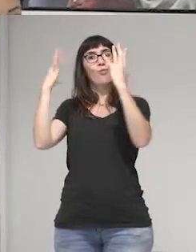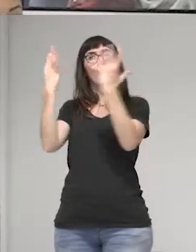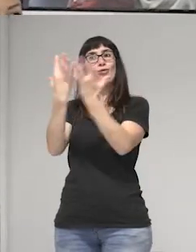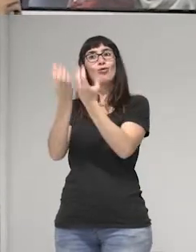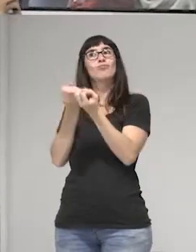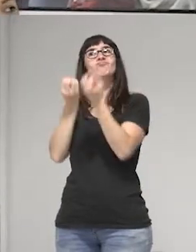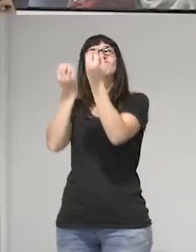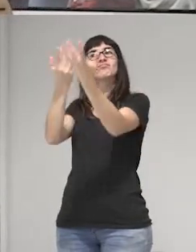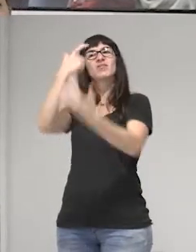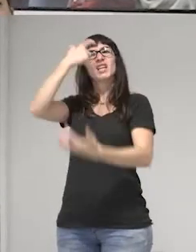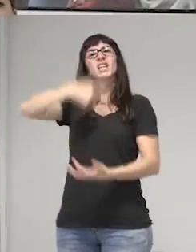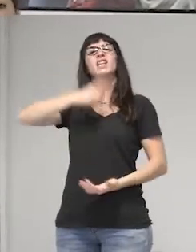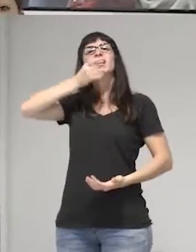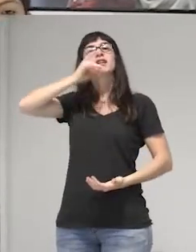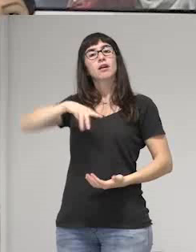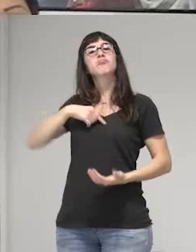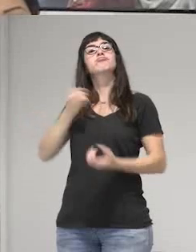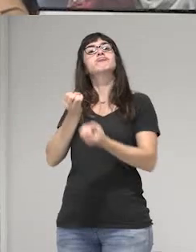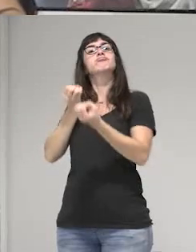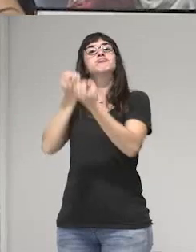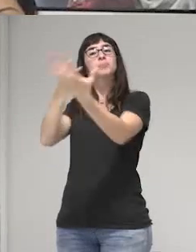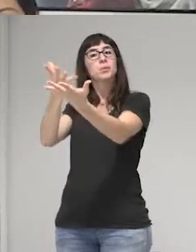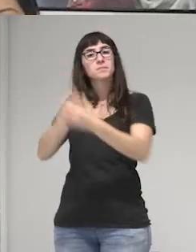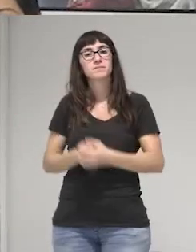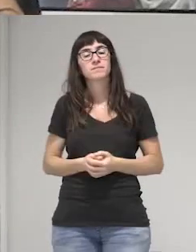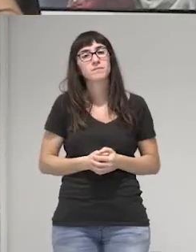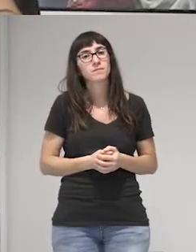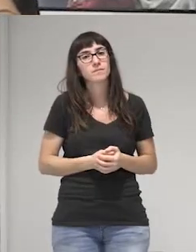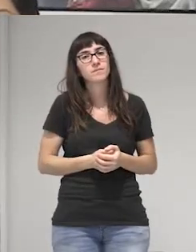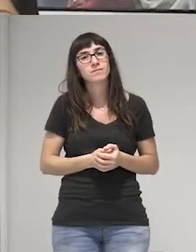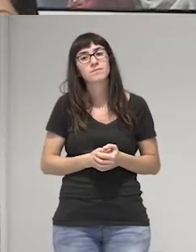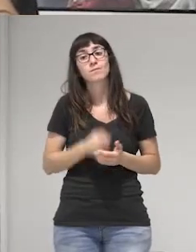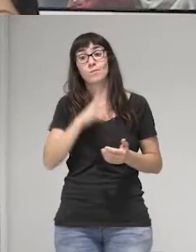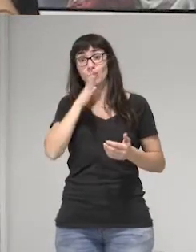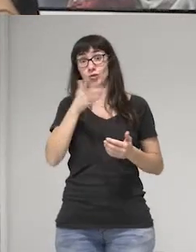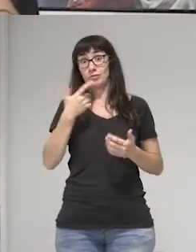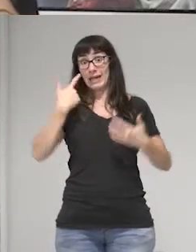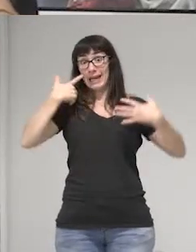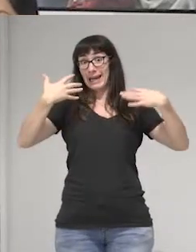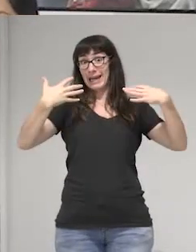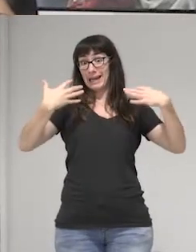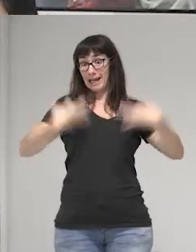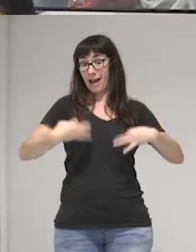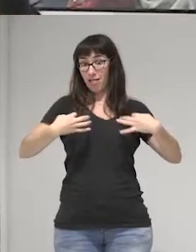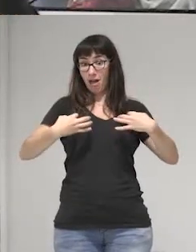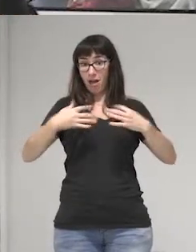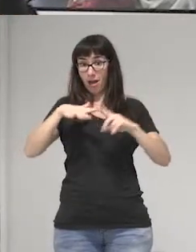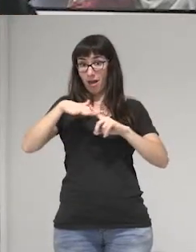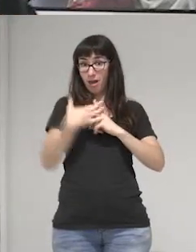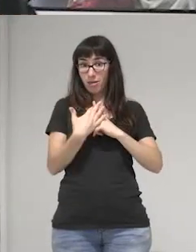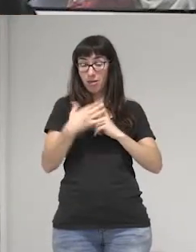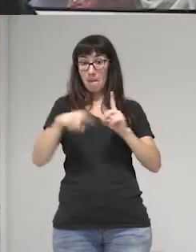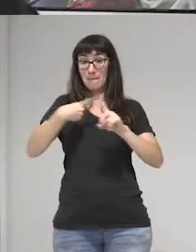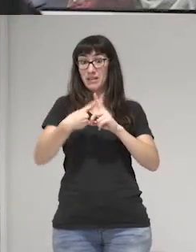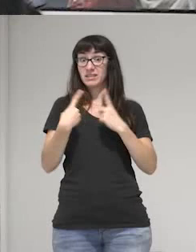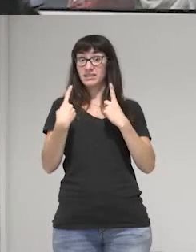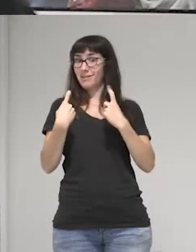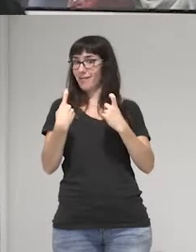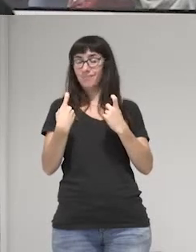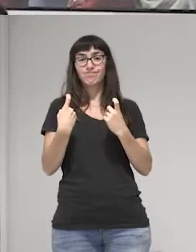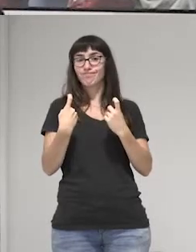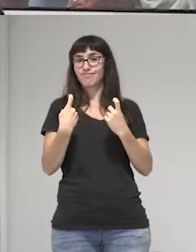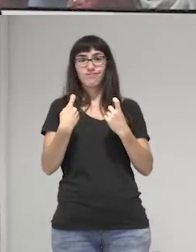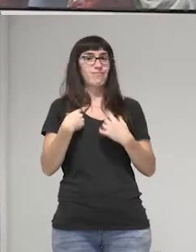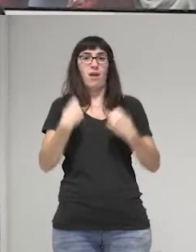quiénes somos. Y por esa realidad y por esa necesidad, nos organizamos.